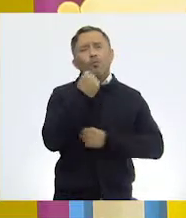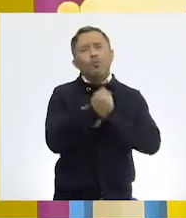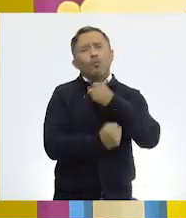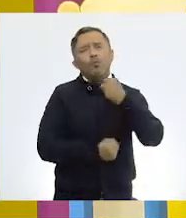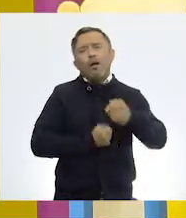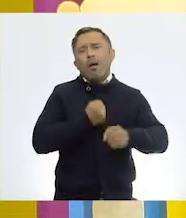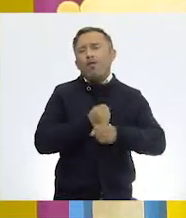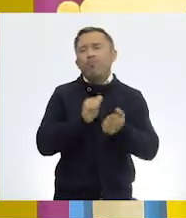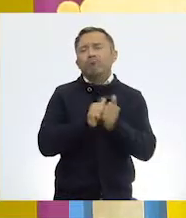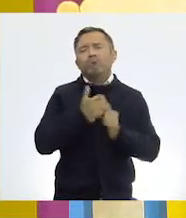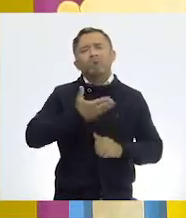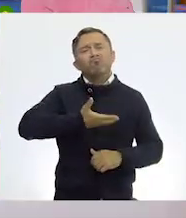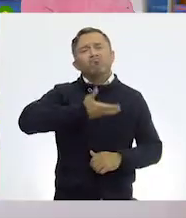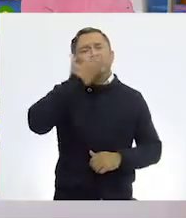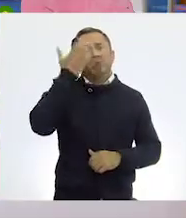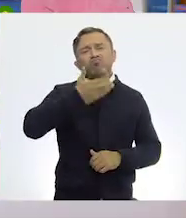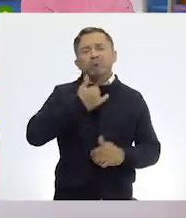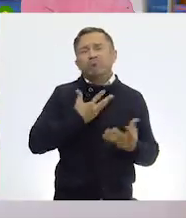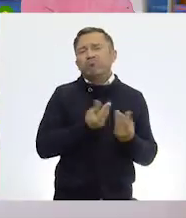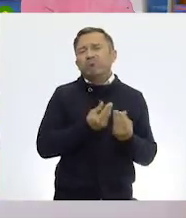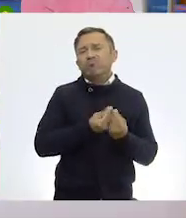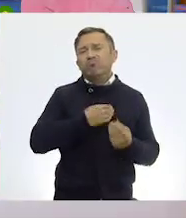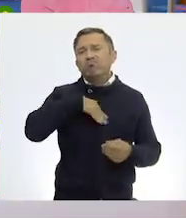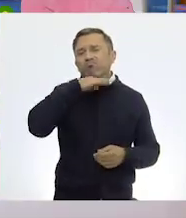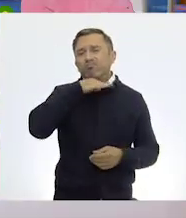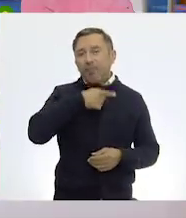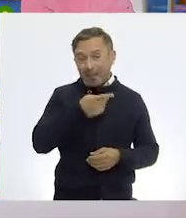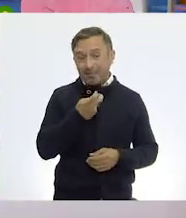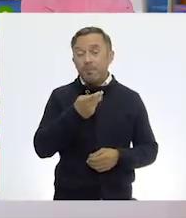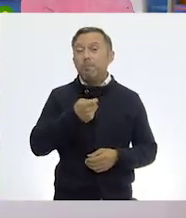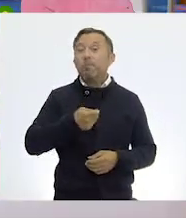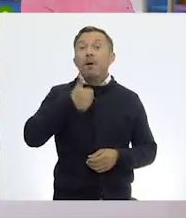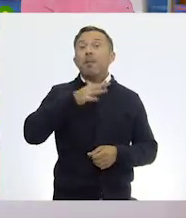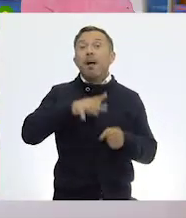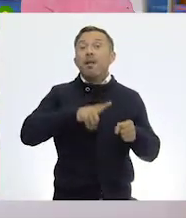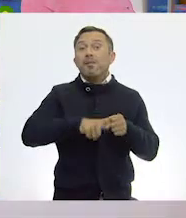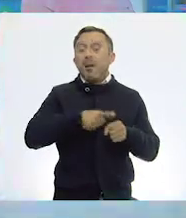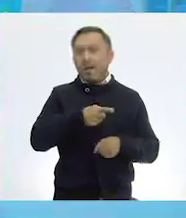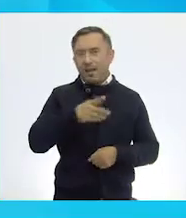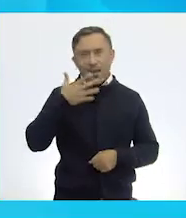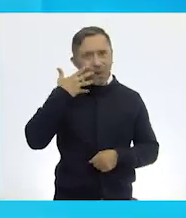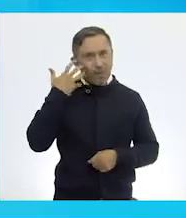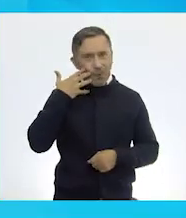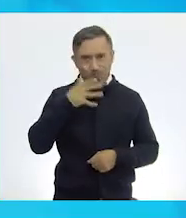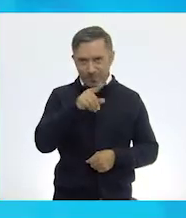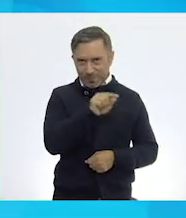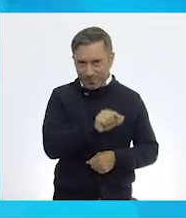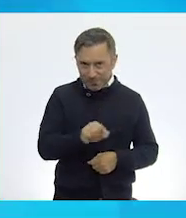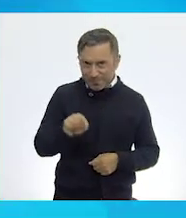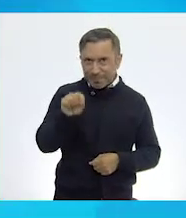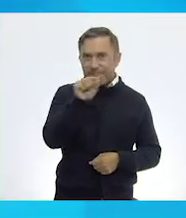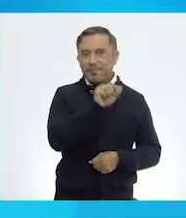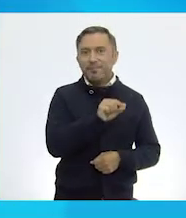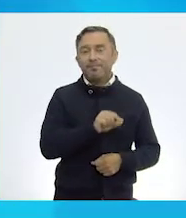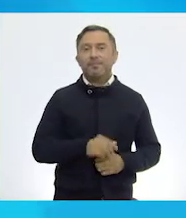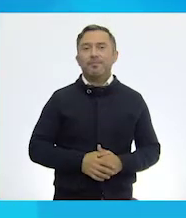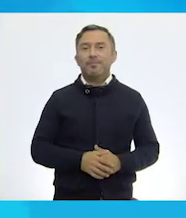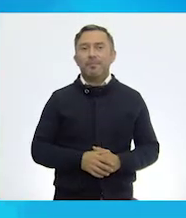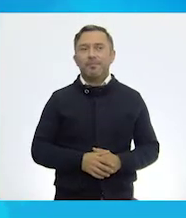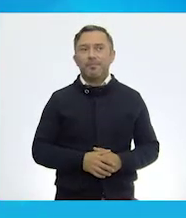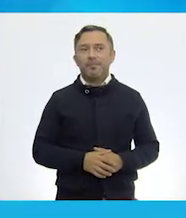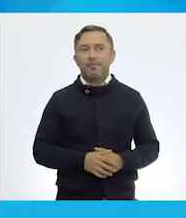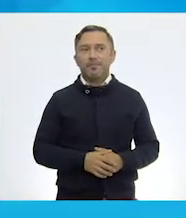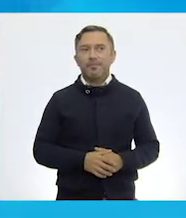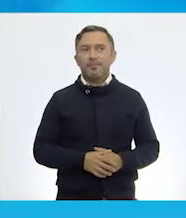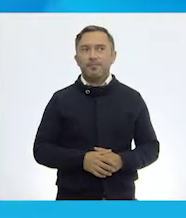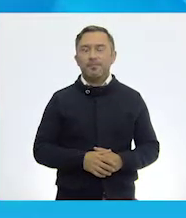nuestro primer animal es el gato. Entonces, vamos a encerrar en un círculo a un gato.